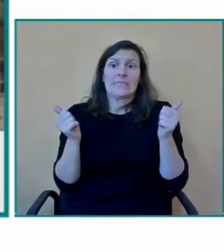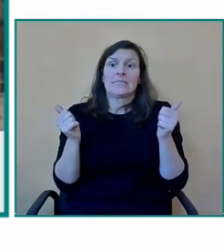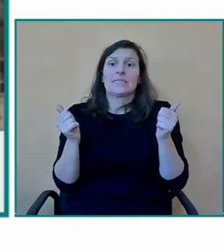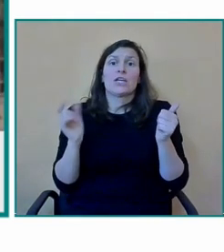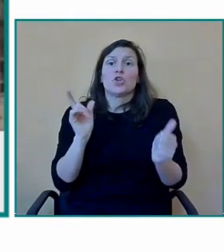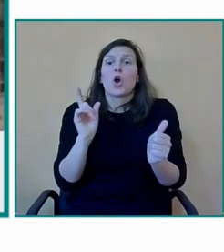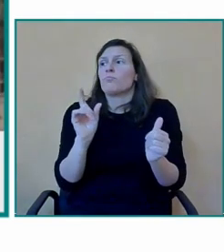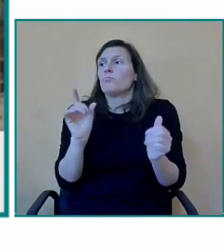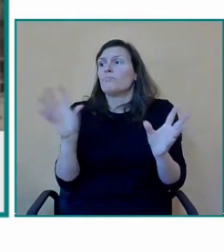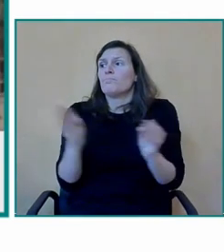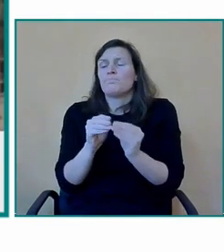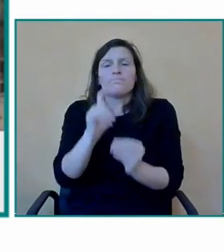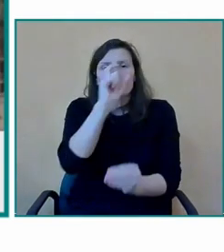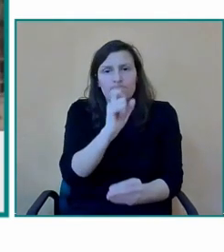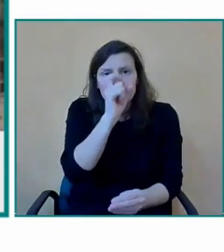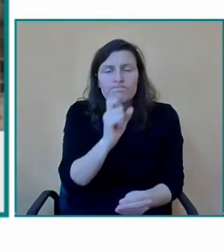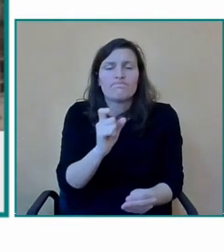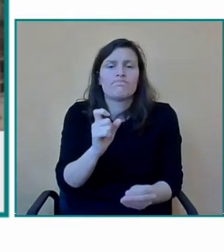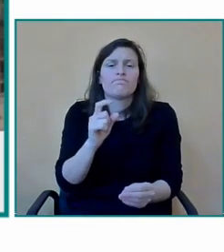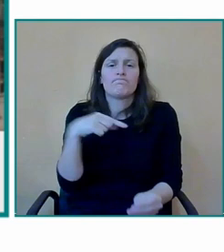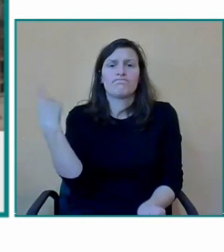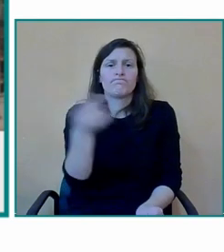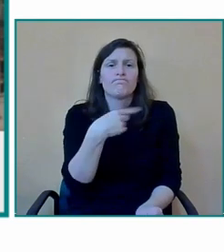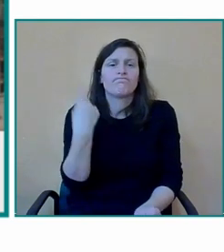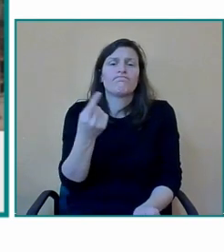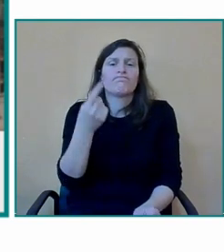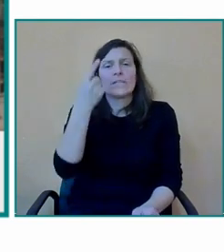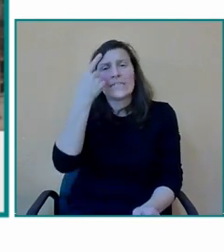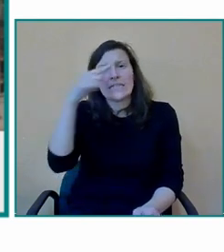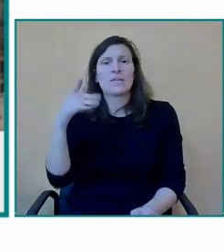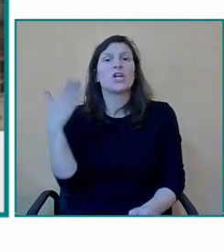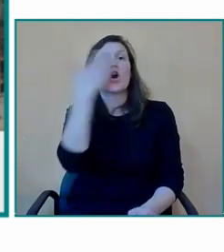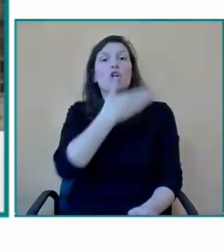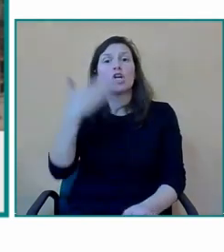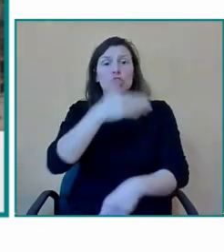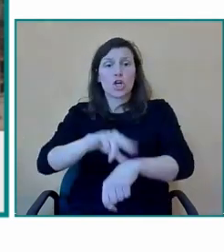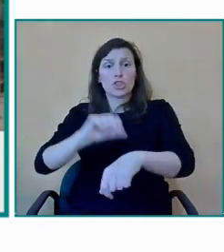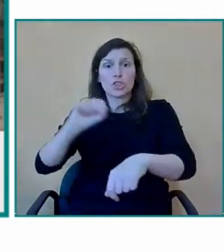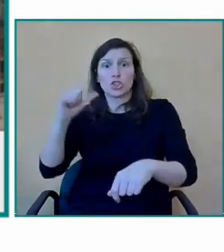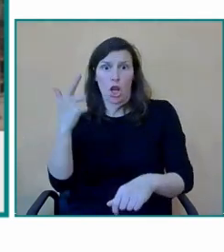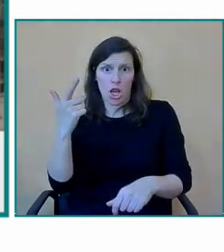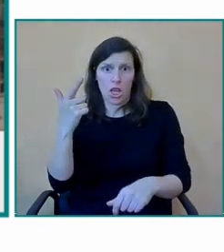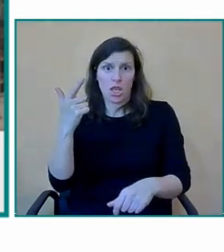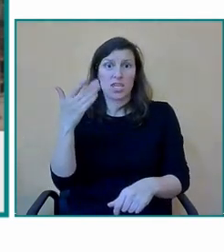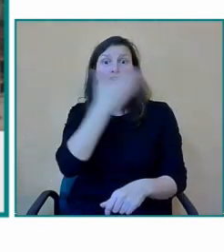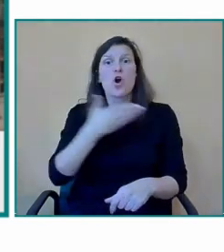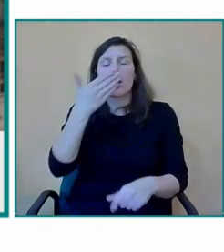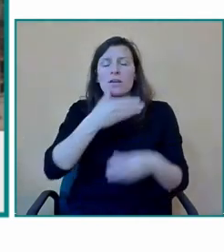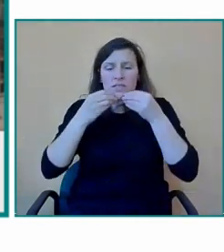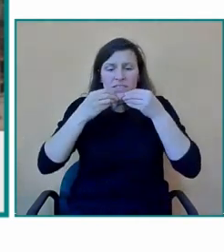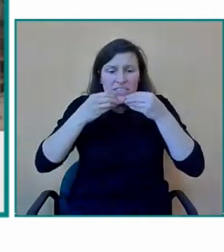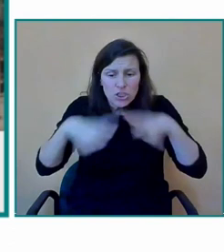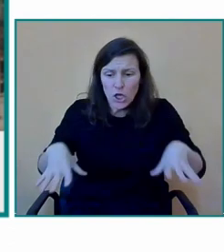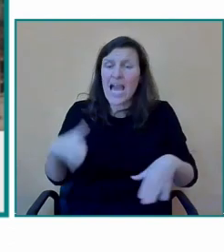pues que como bien decía el compañero pues nuestro colegio como colegio del sol tiene una historia muy